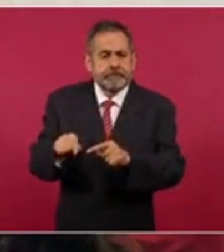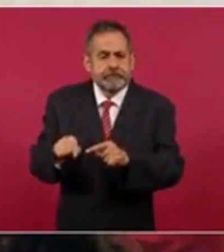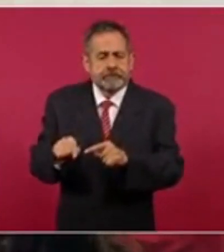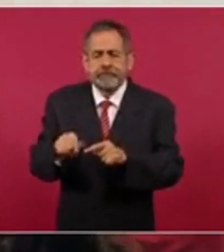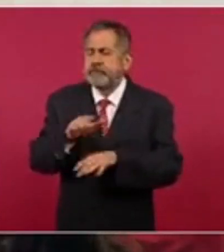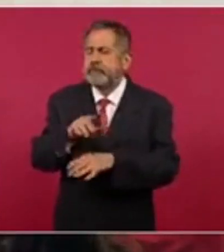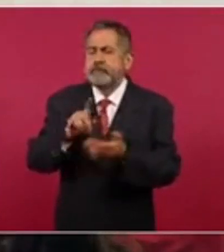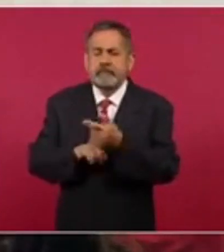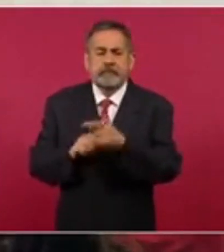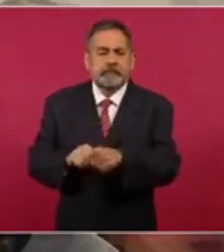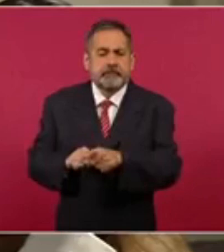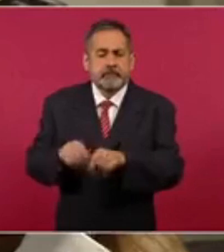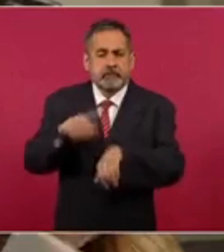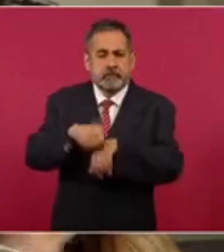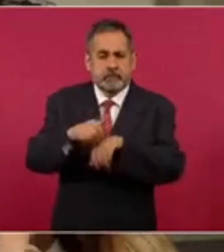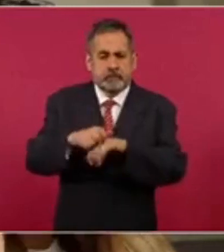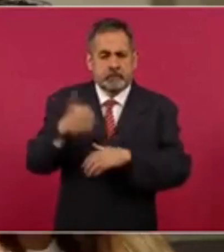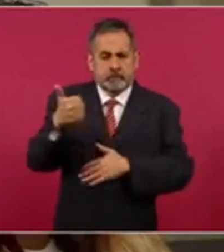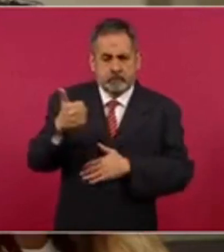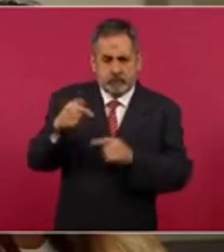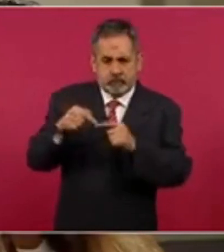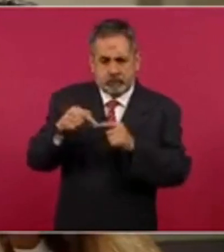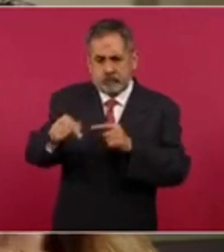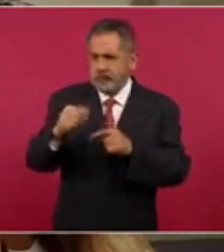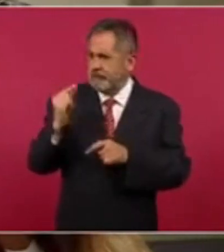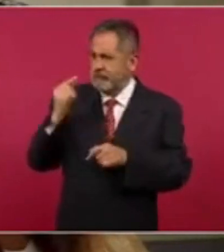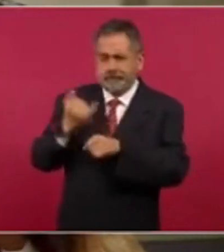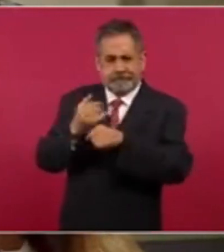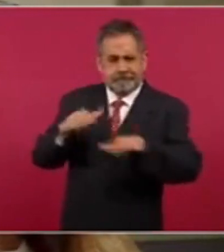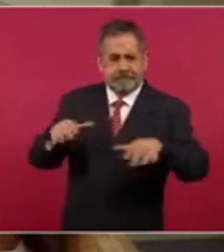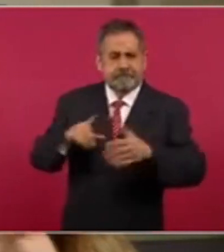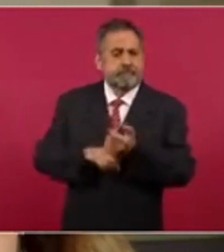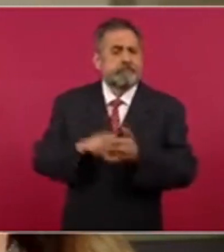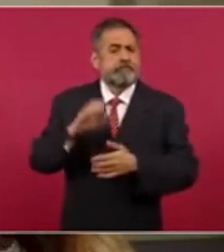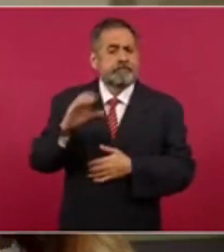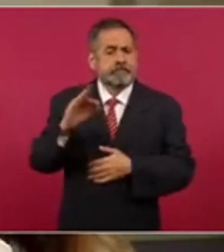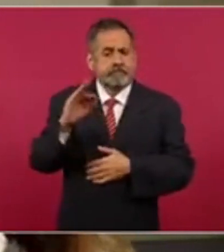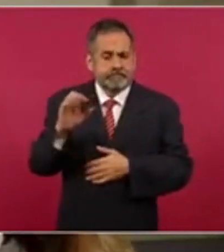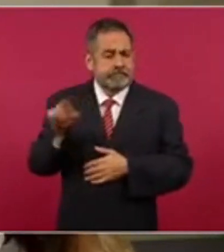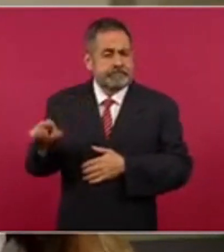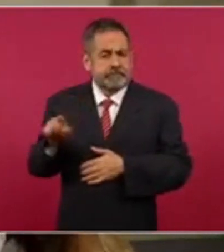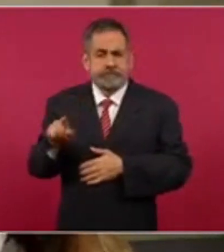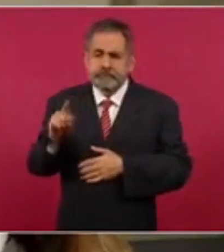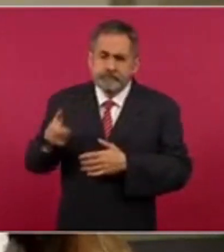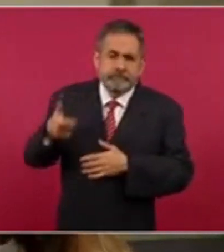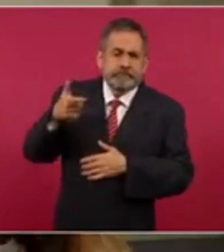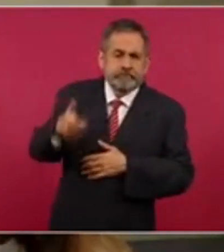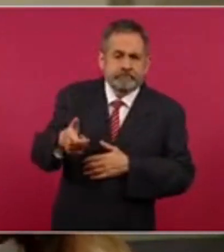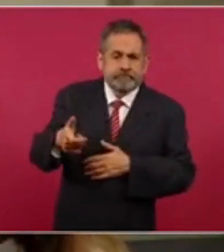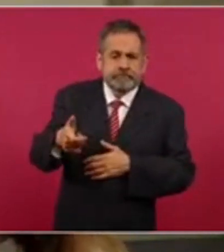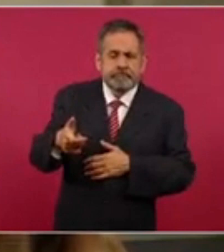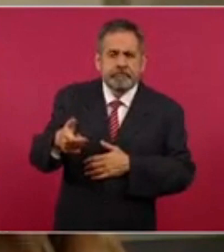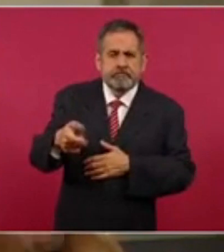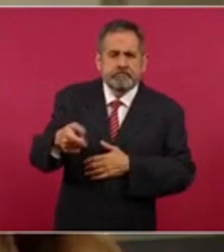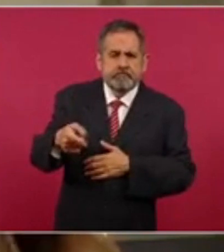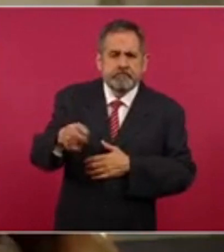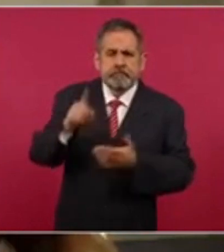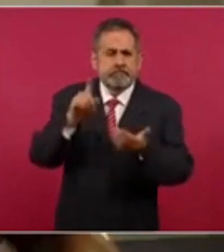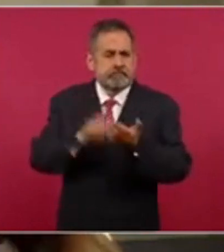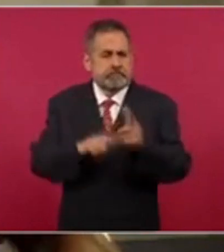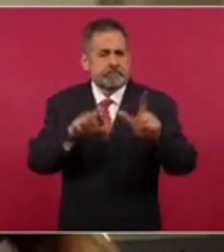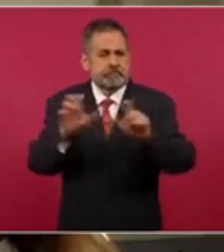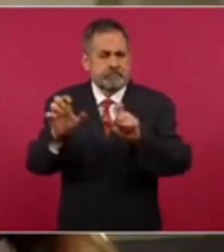hablar del tramo seis. Se acaba de informar que la Comisión Federal va a pagar mil